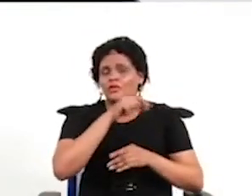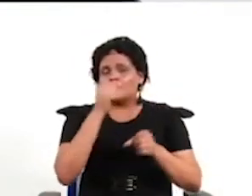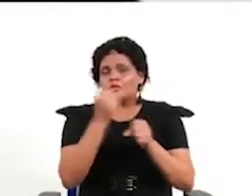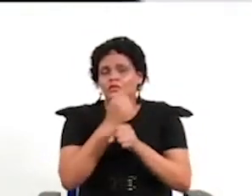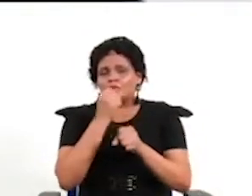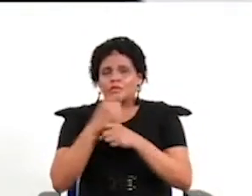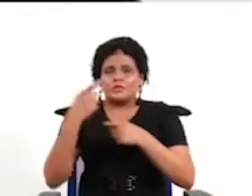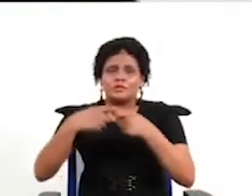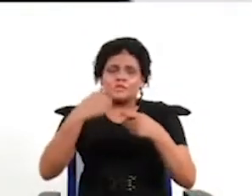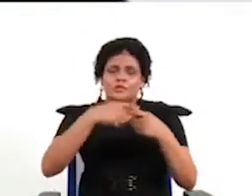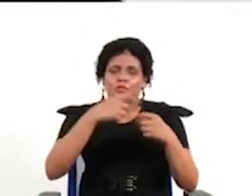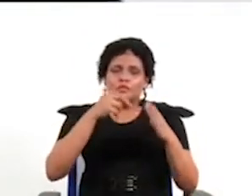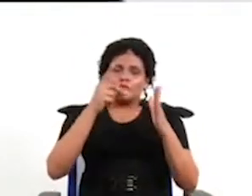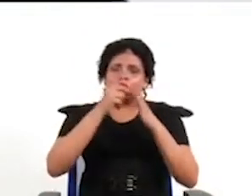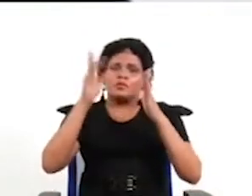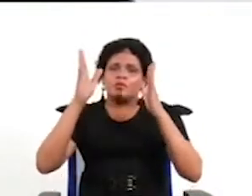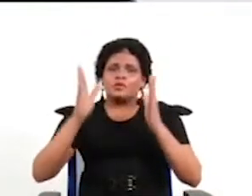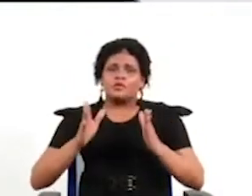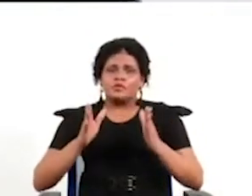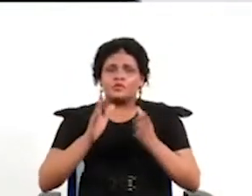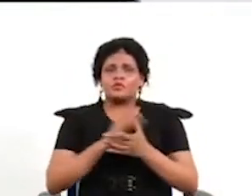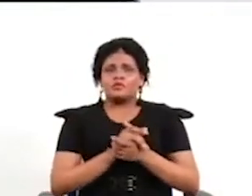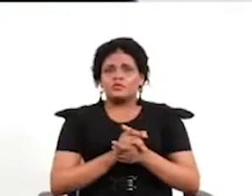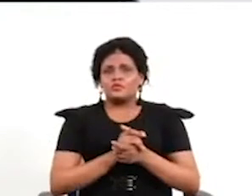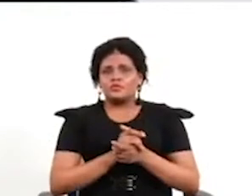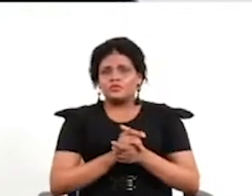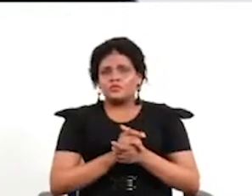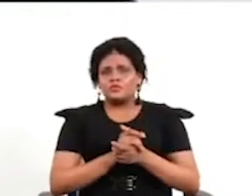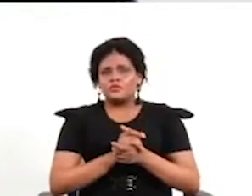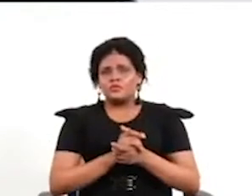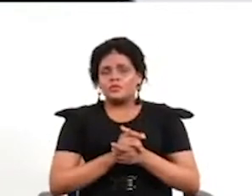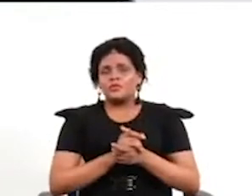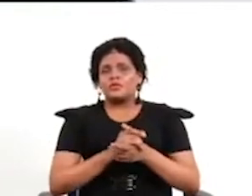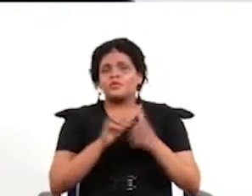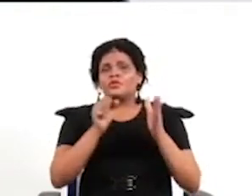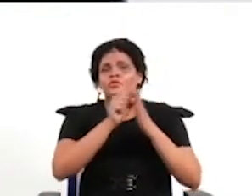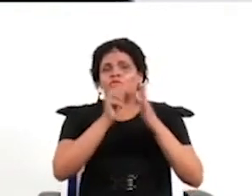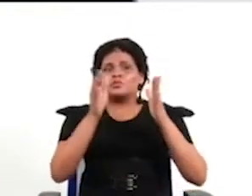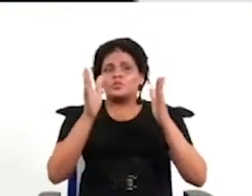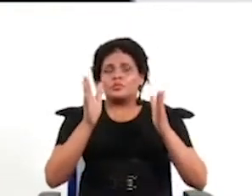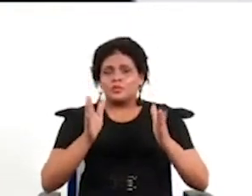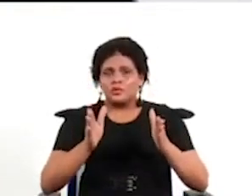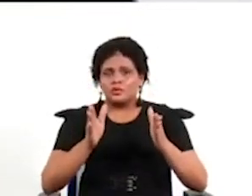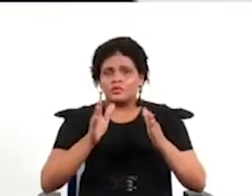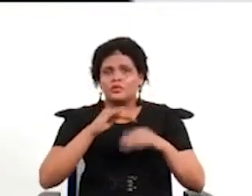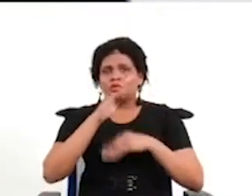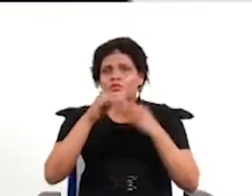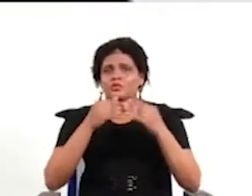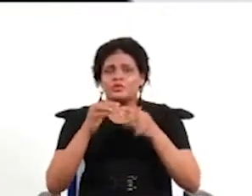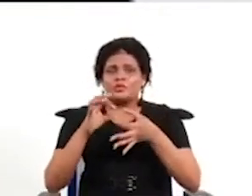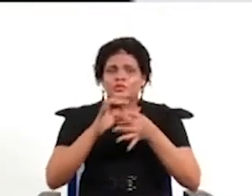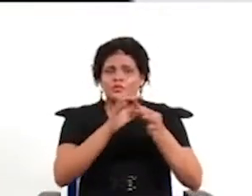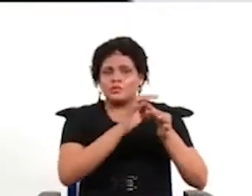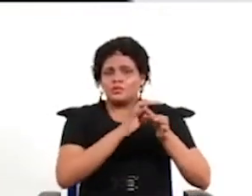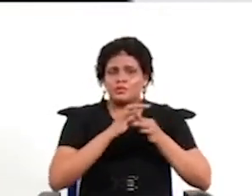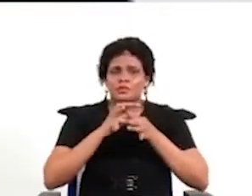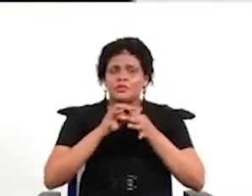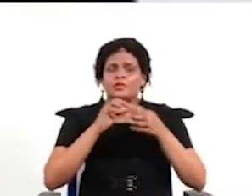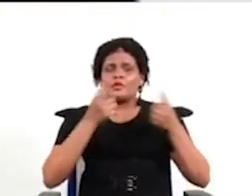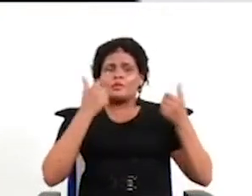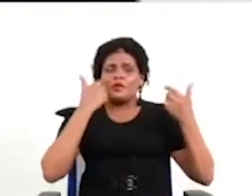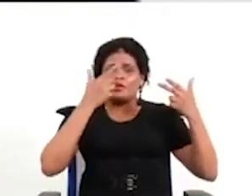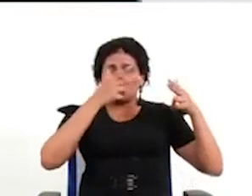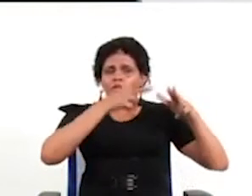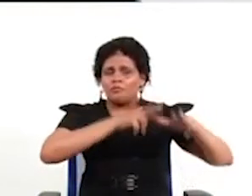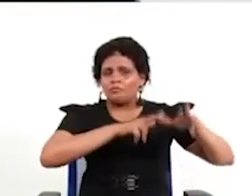de los diputados o de los constituyentes es una pieza importante en la cadena aprobatoria de esos cambios